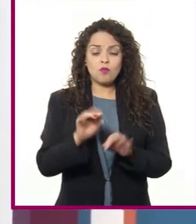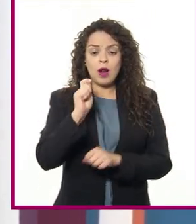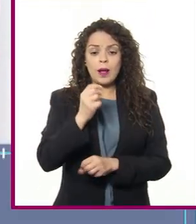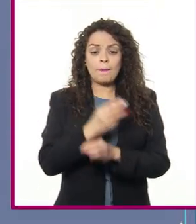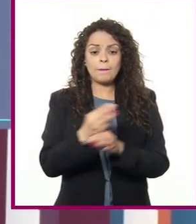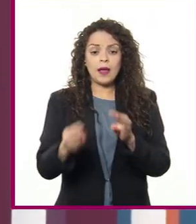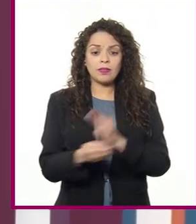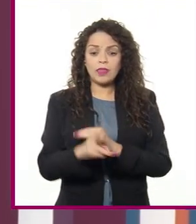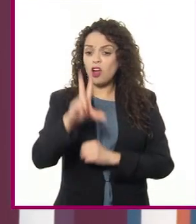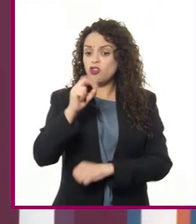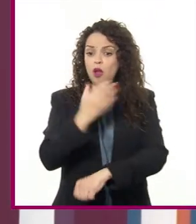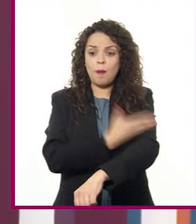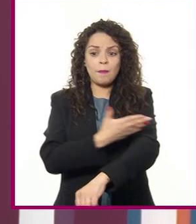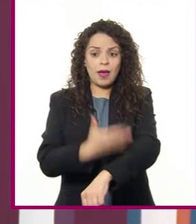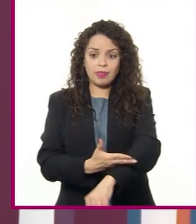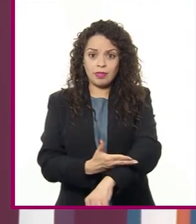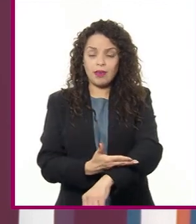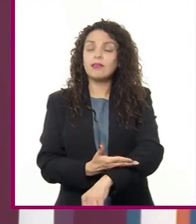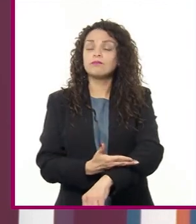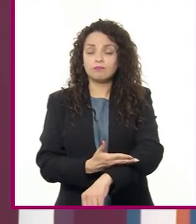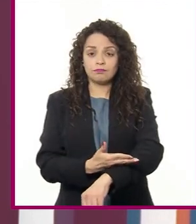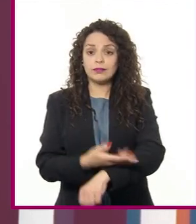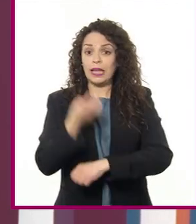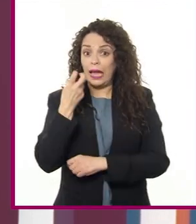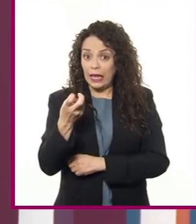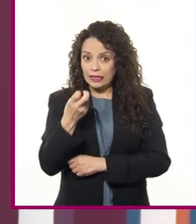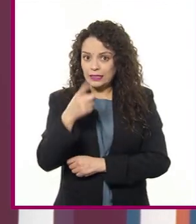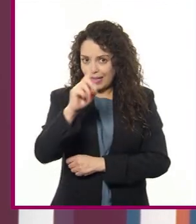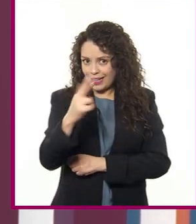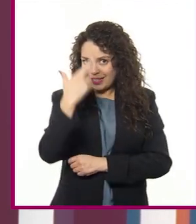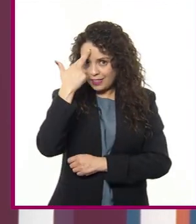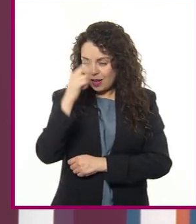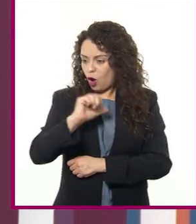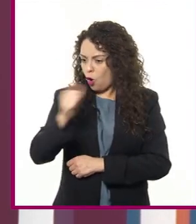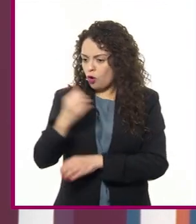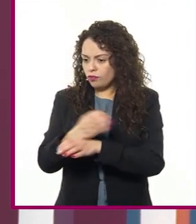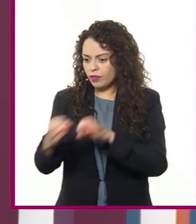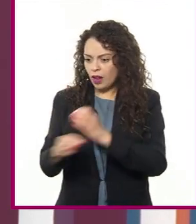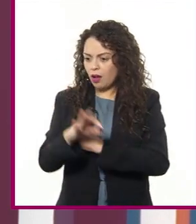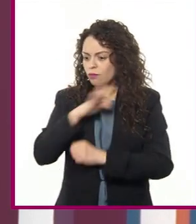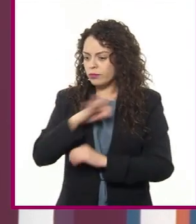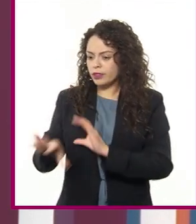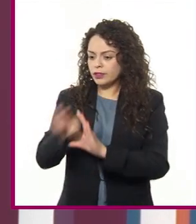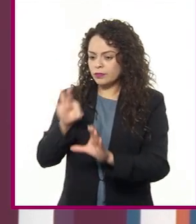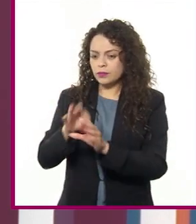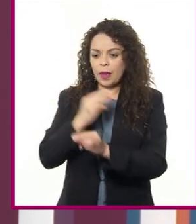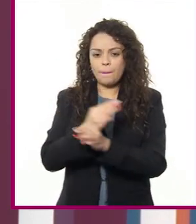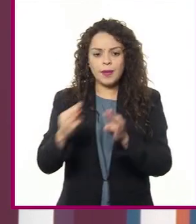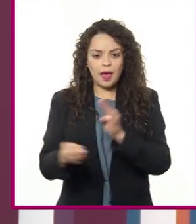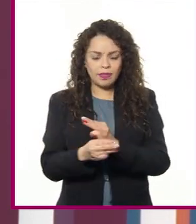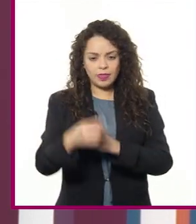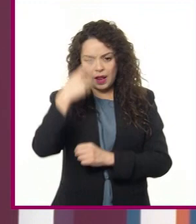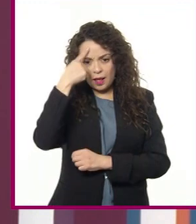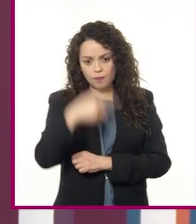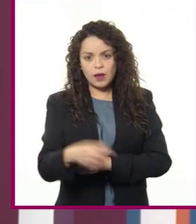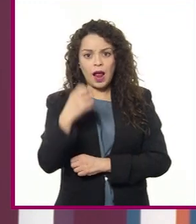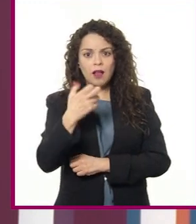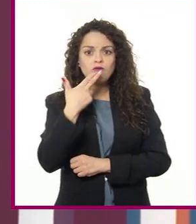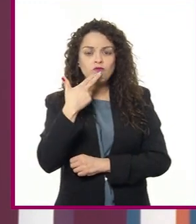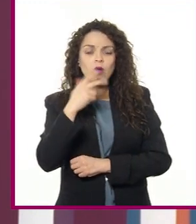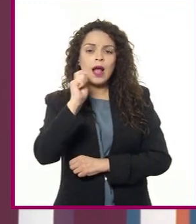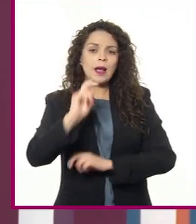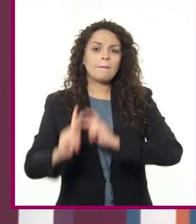recursos no maderables. Y recuerden que de ahí se obtienen otros recursos económicos, de la explotación de las